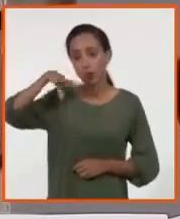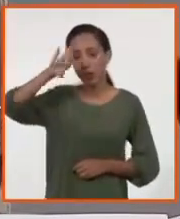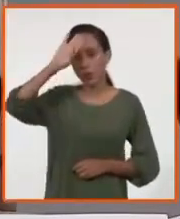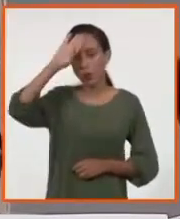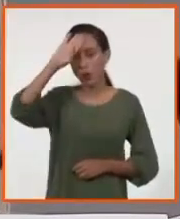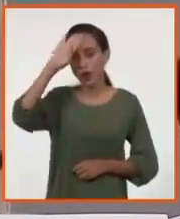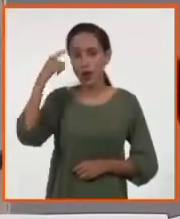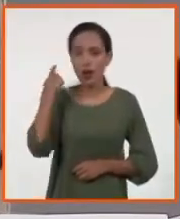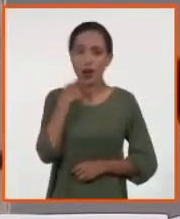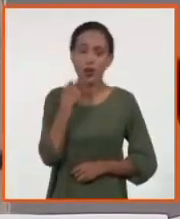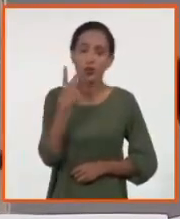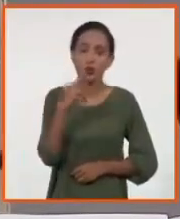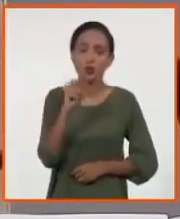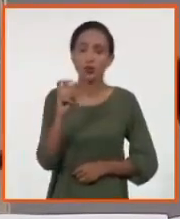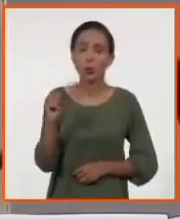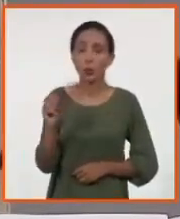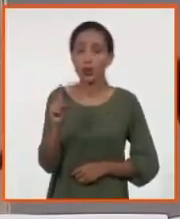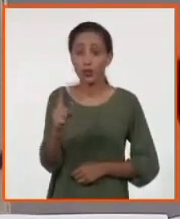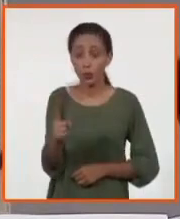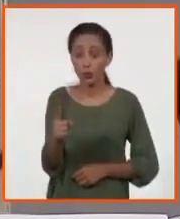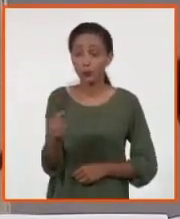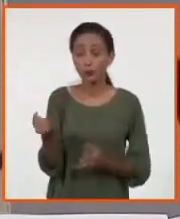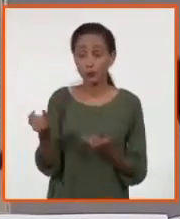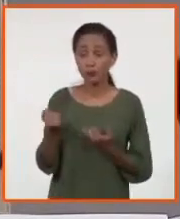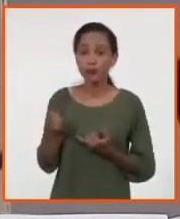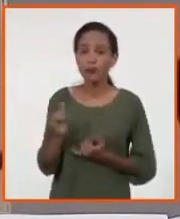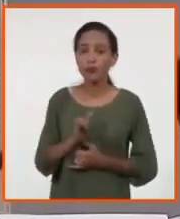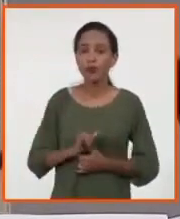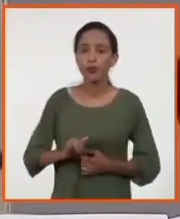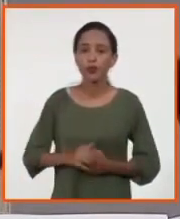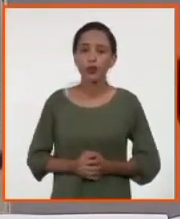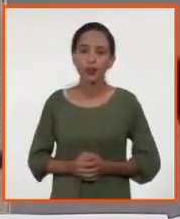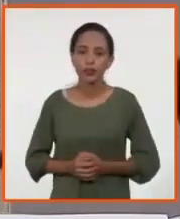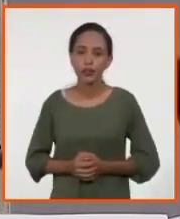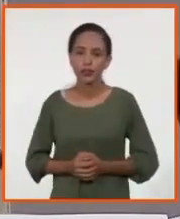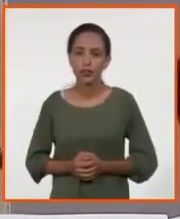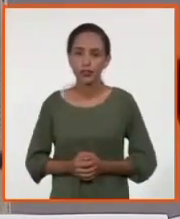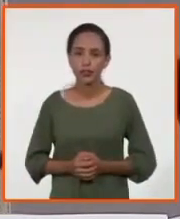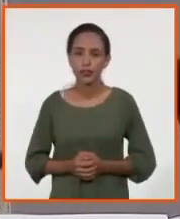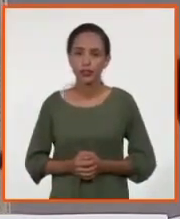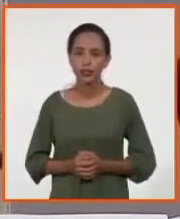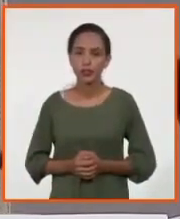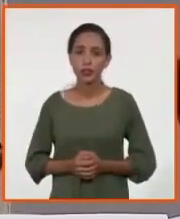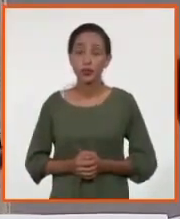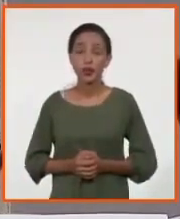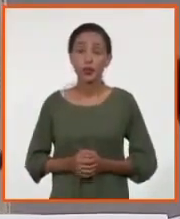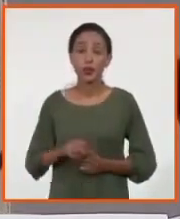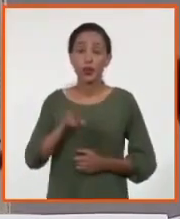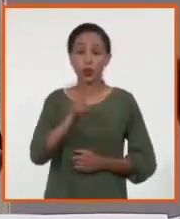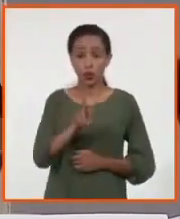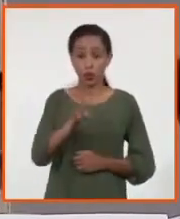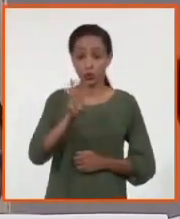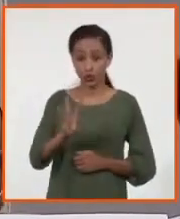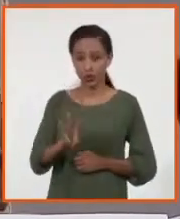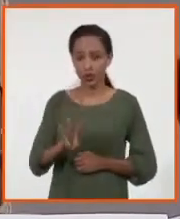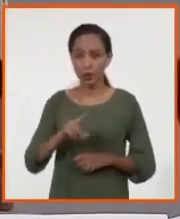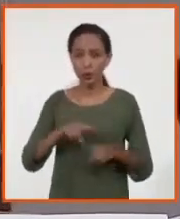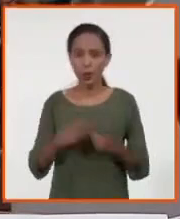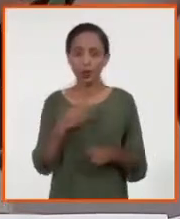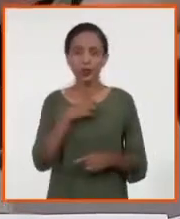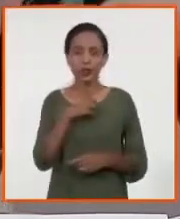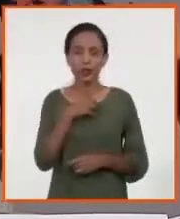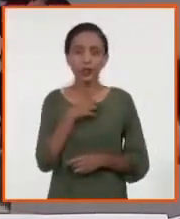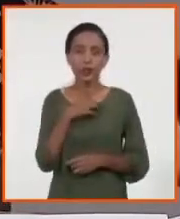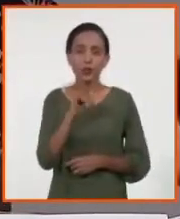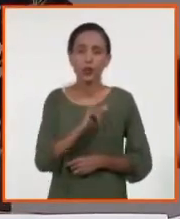2001, que mencionabas la ofensiva contra el enemigo, la combinación 2-3, porque teníamos personas inmunes a